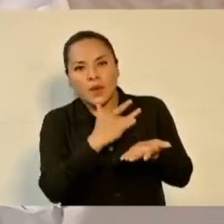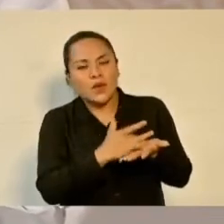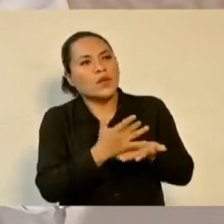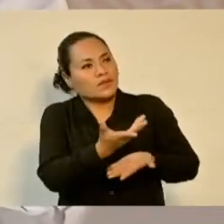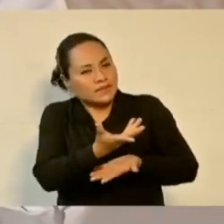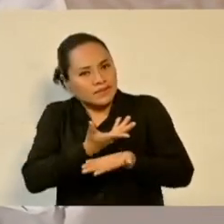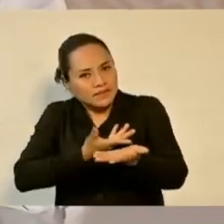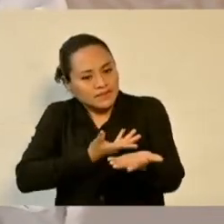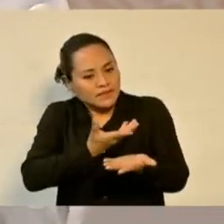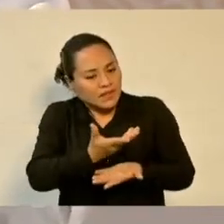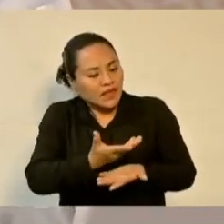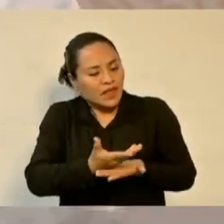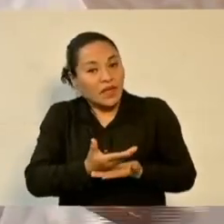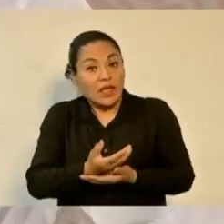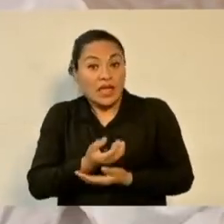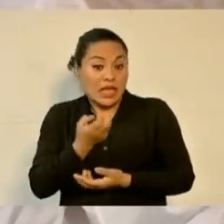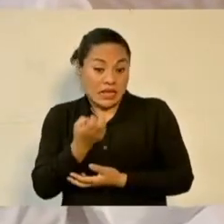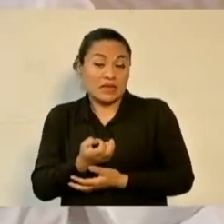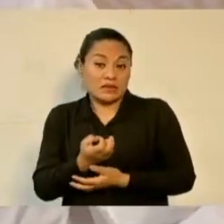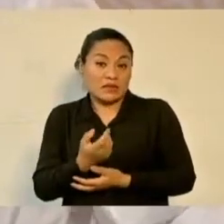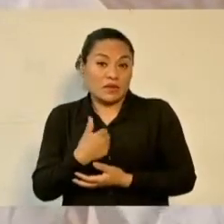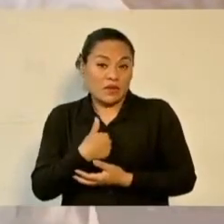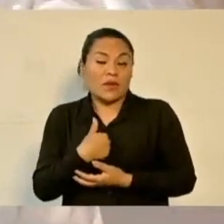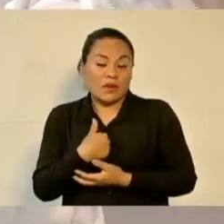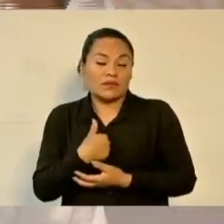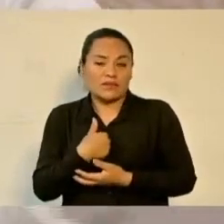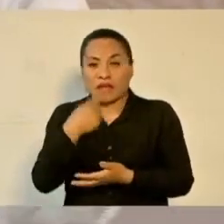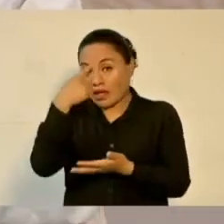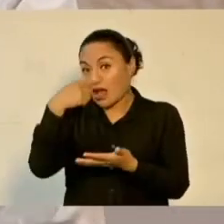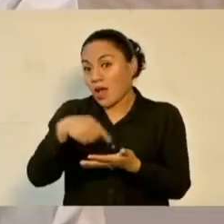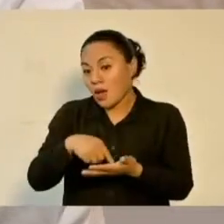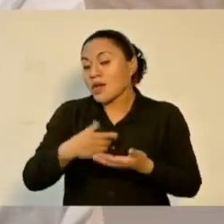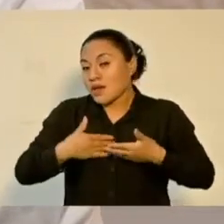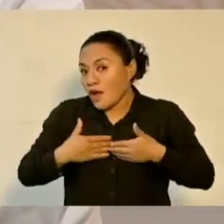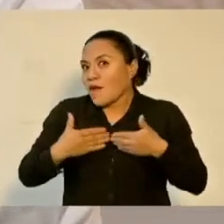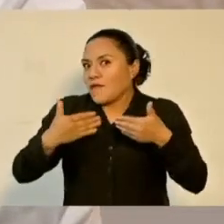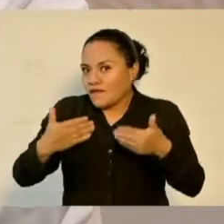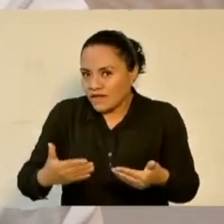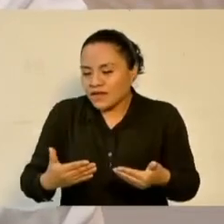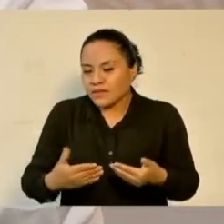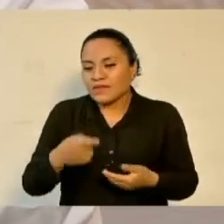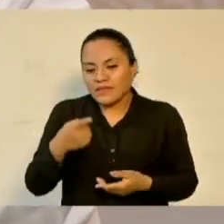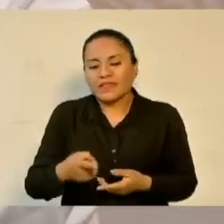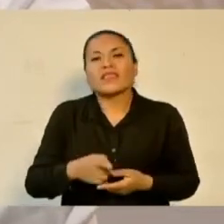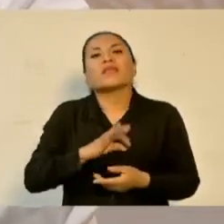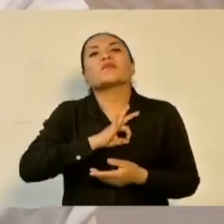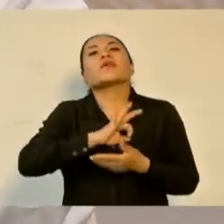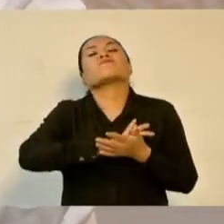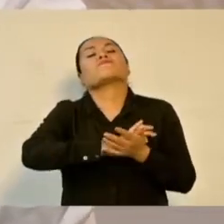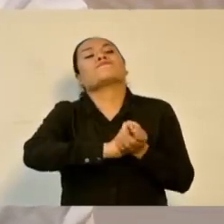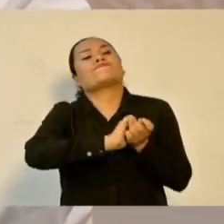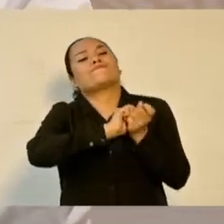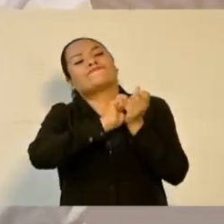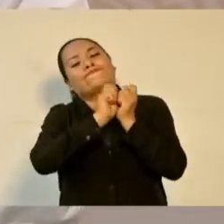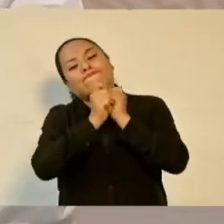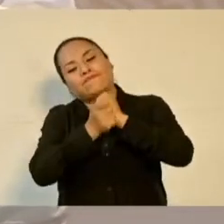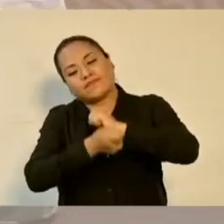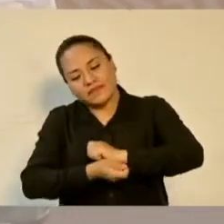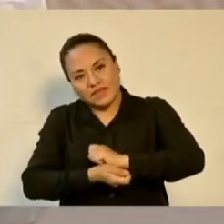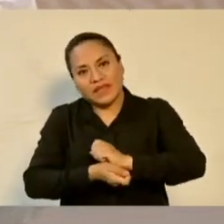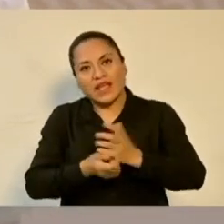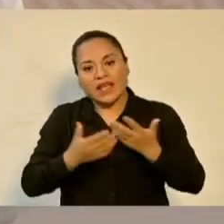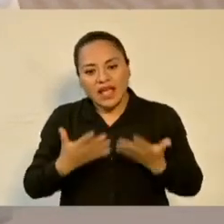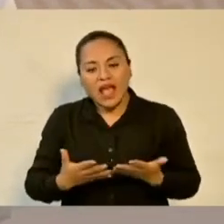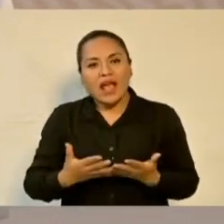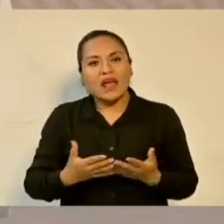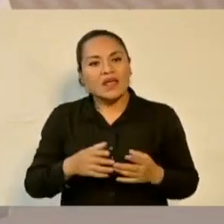mucha confianza en que vamos a llevar a cabo la transformación. Ya se están sentando